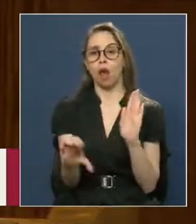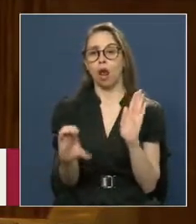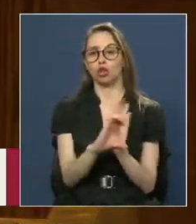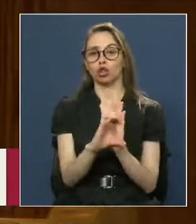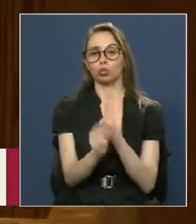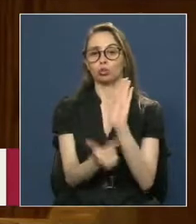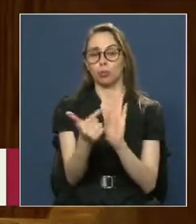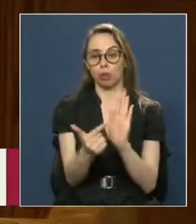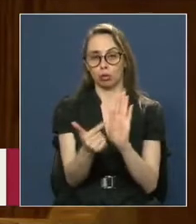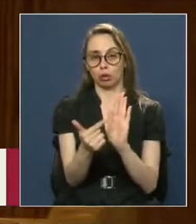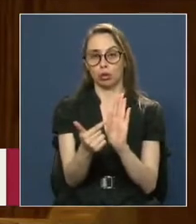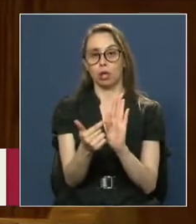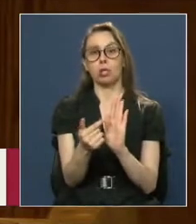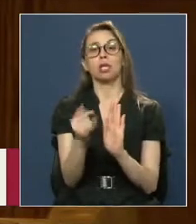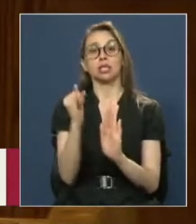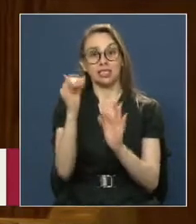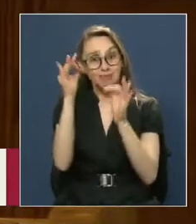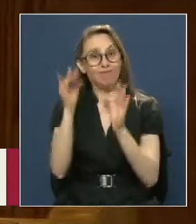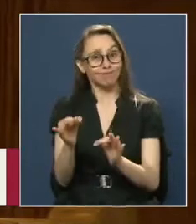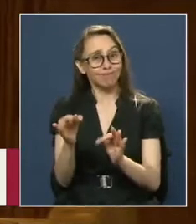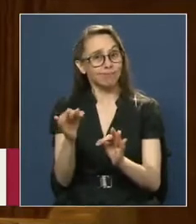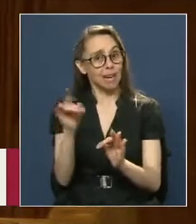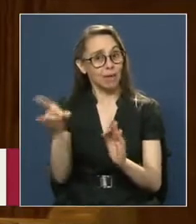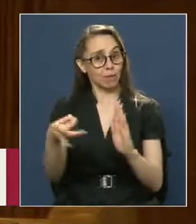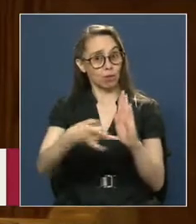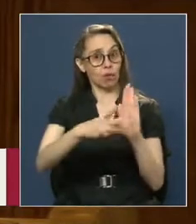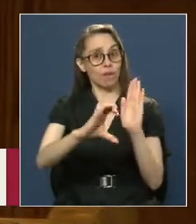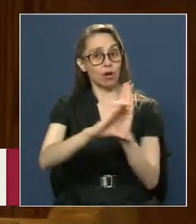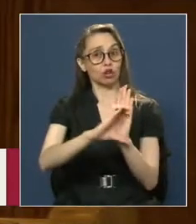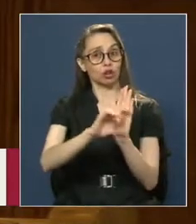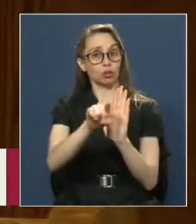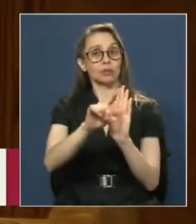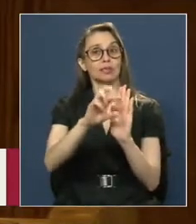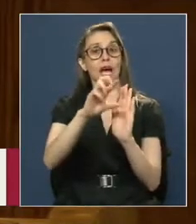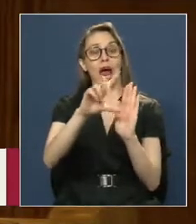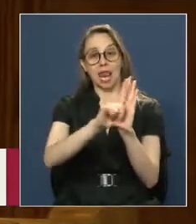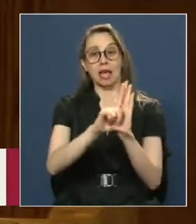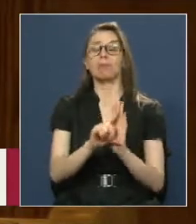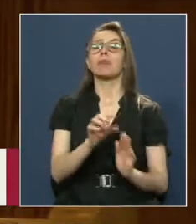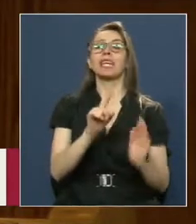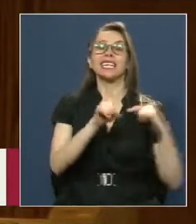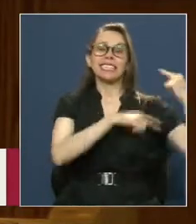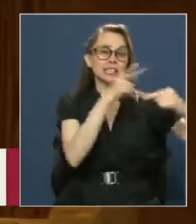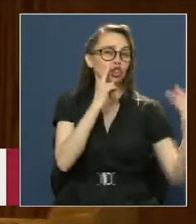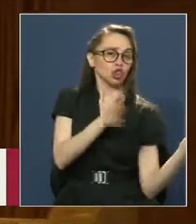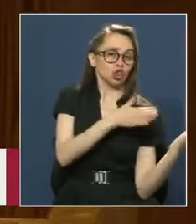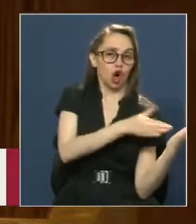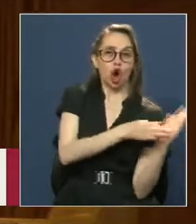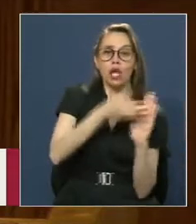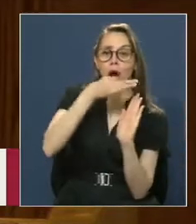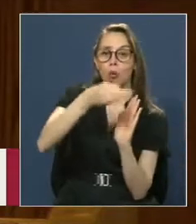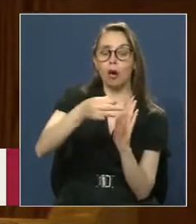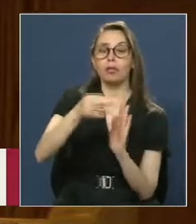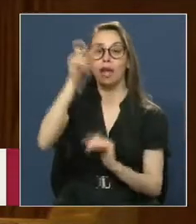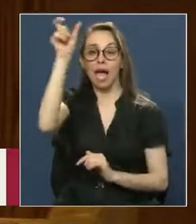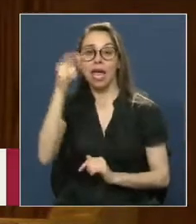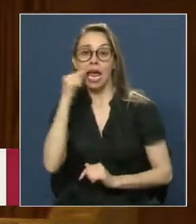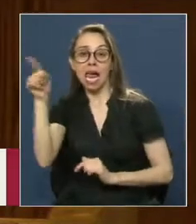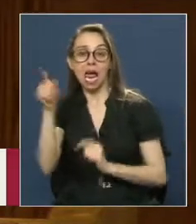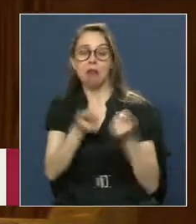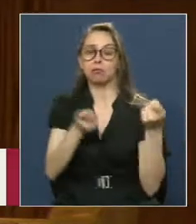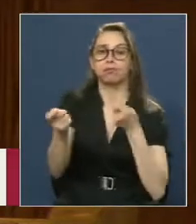Como efectivamente Lo era Cuenta la historia Que entre las Gestiones Más